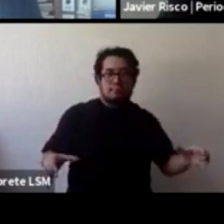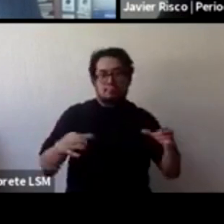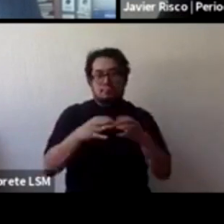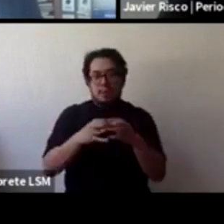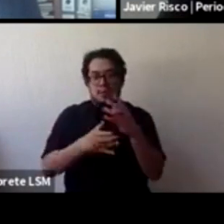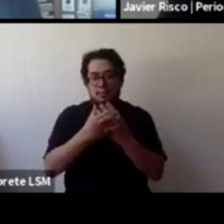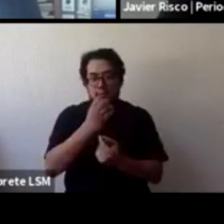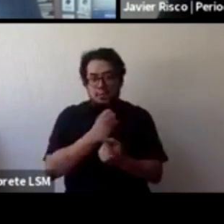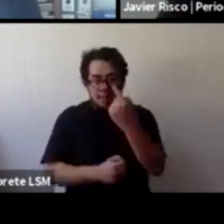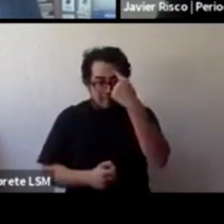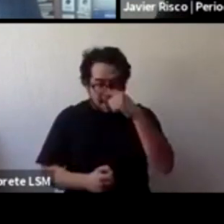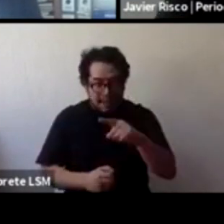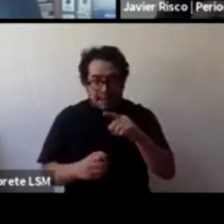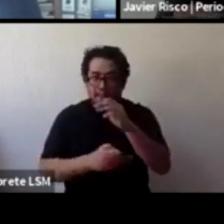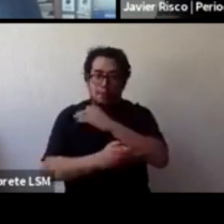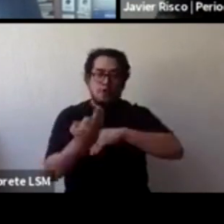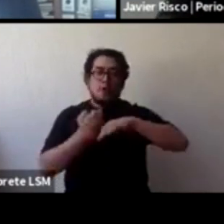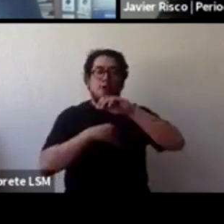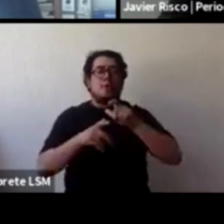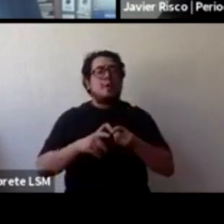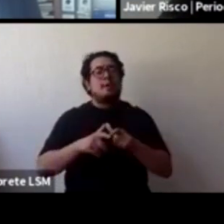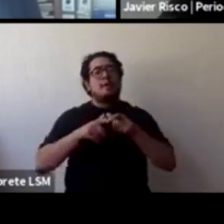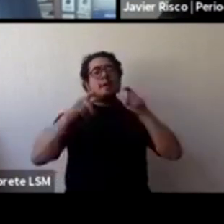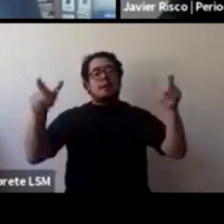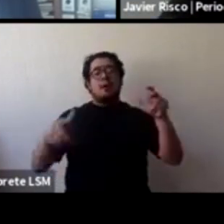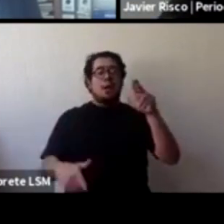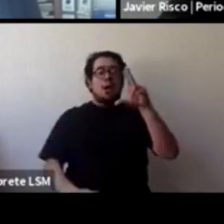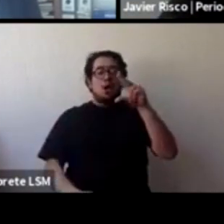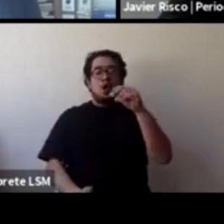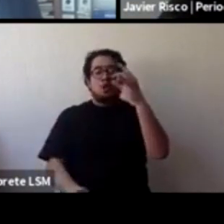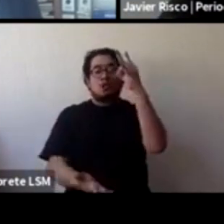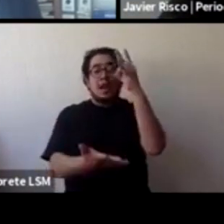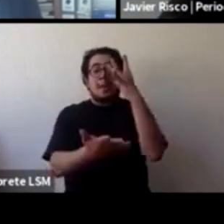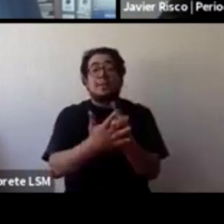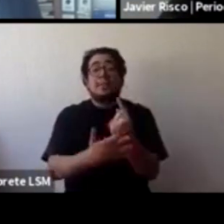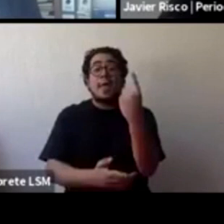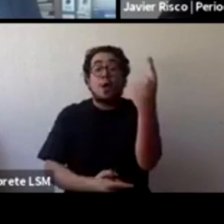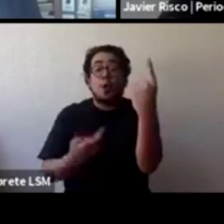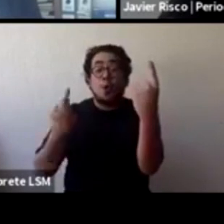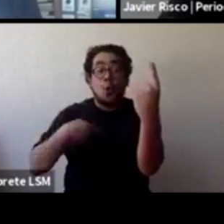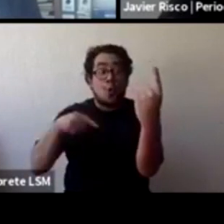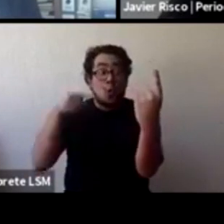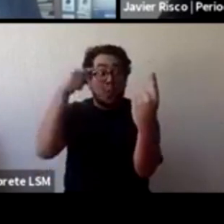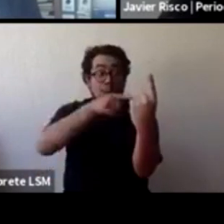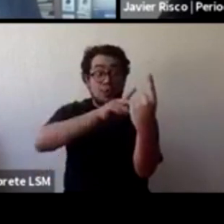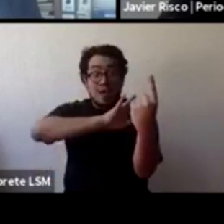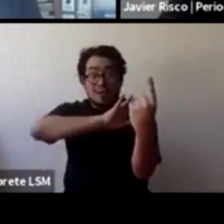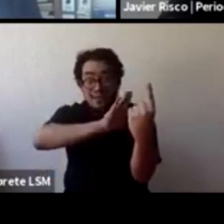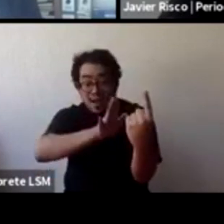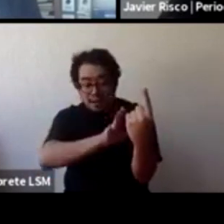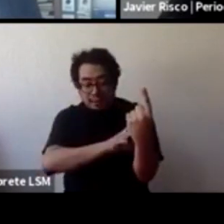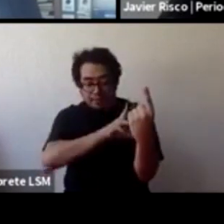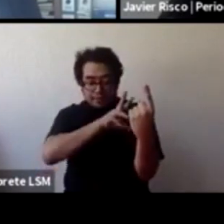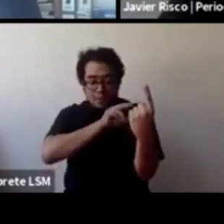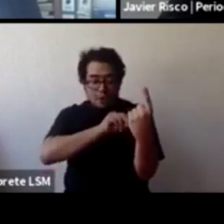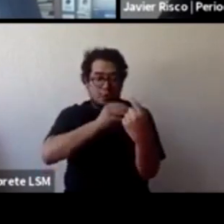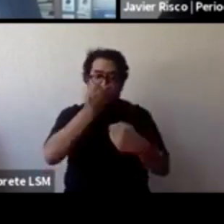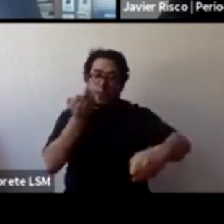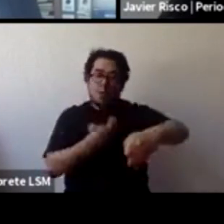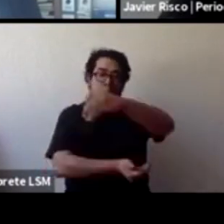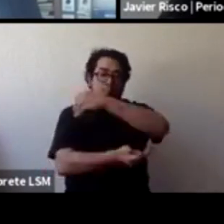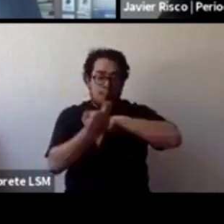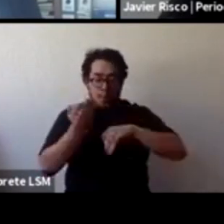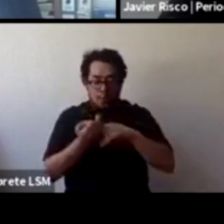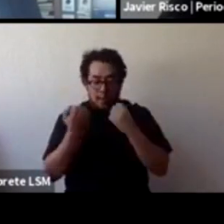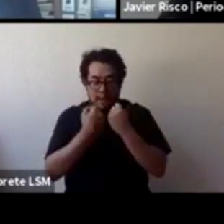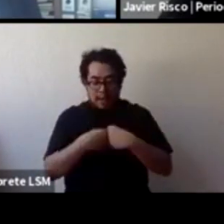para crecer ahí de todo el mundo al fin y cabo no es solamente el individuo y el cuidador sino que la sociedad como un todo que tiene